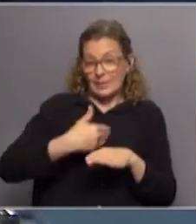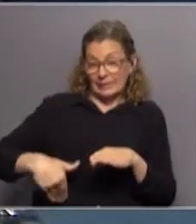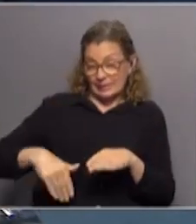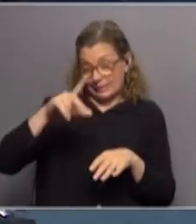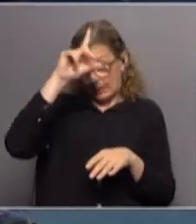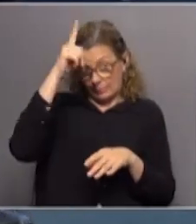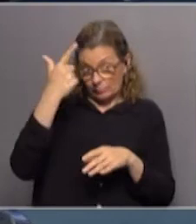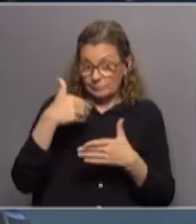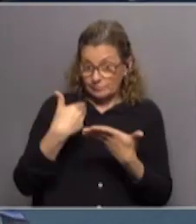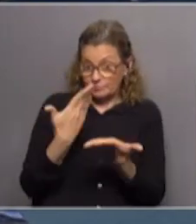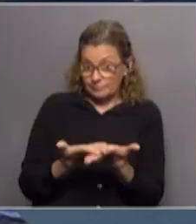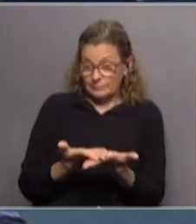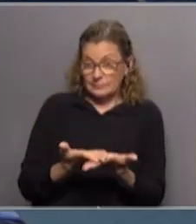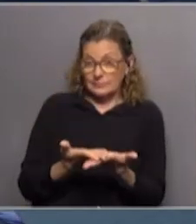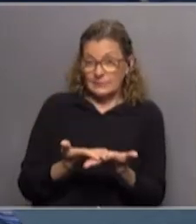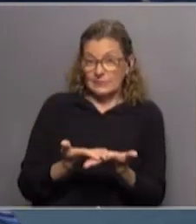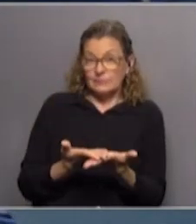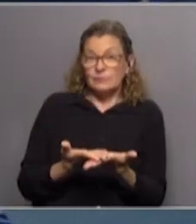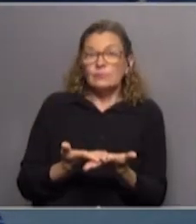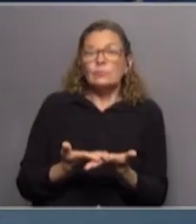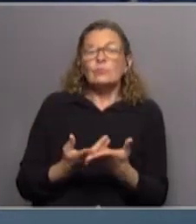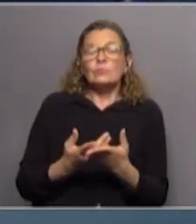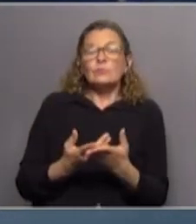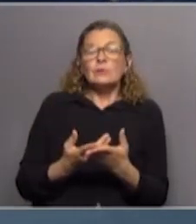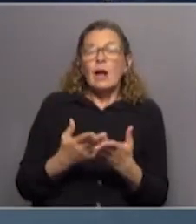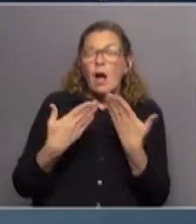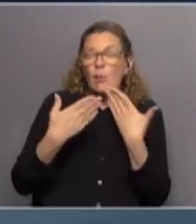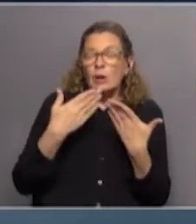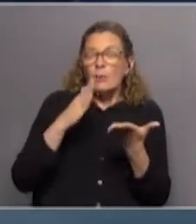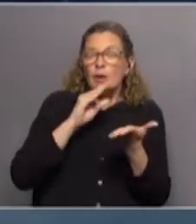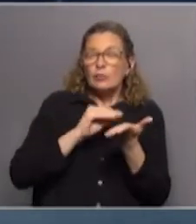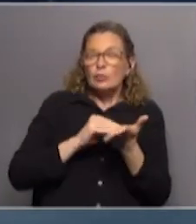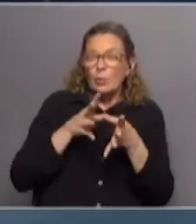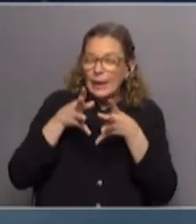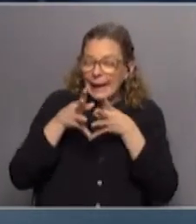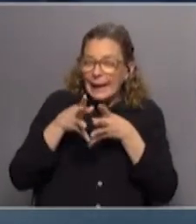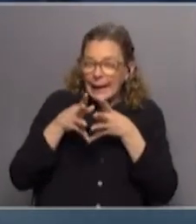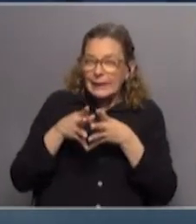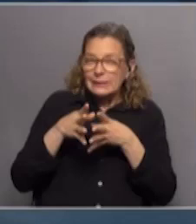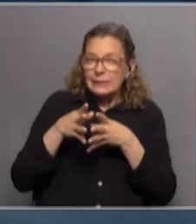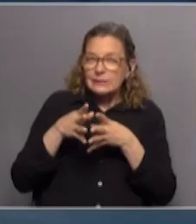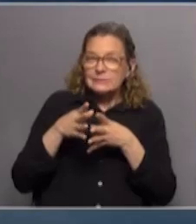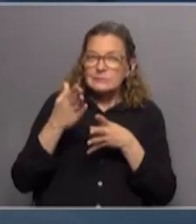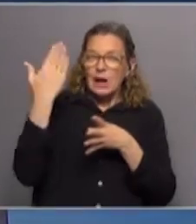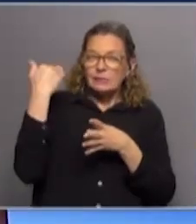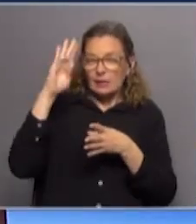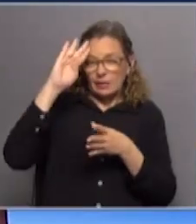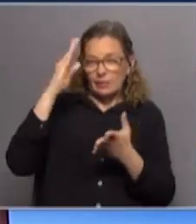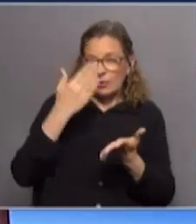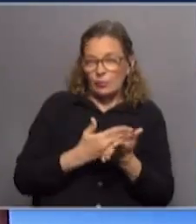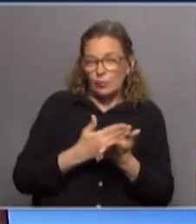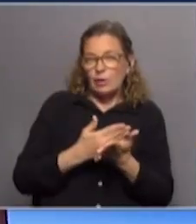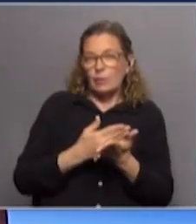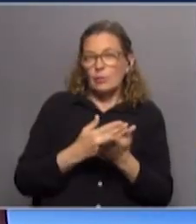de, bueno, eufemismos. Hablaba sobre una guerra que había ocurrido durante hace años la dictadura, como si